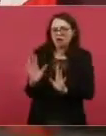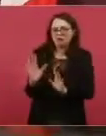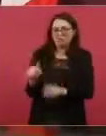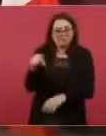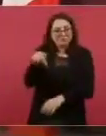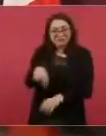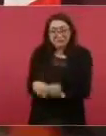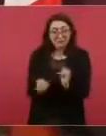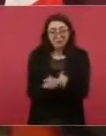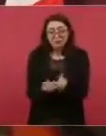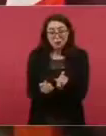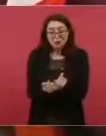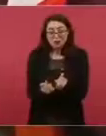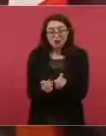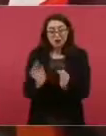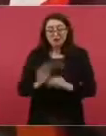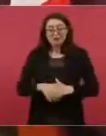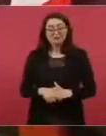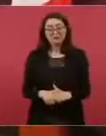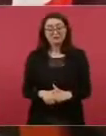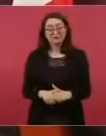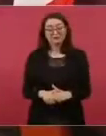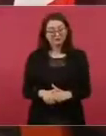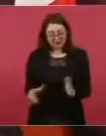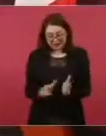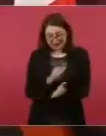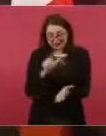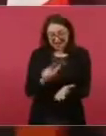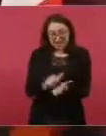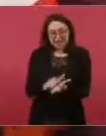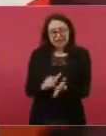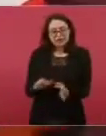alterar